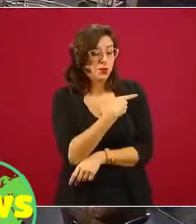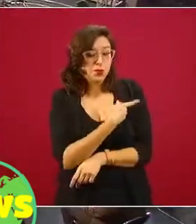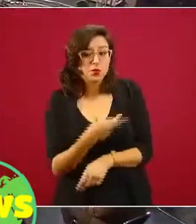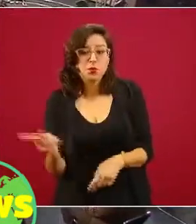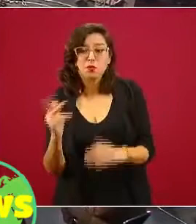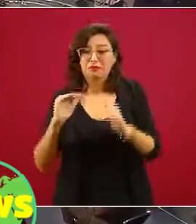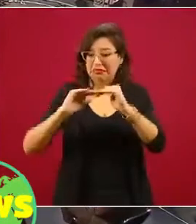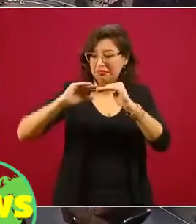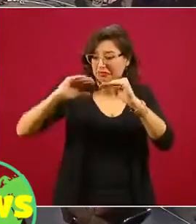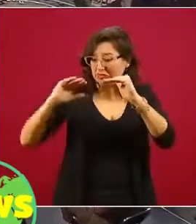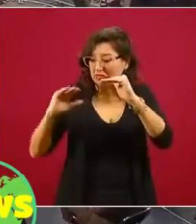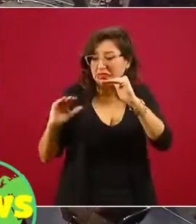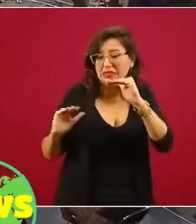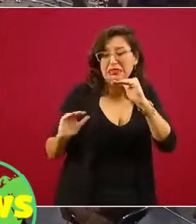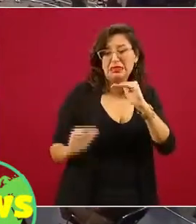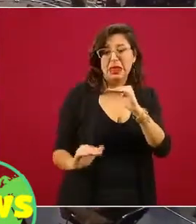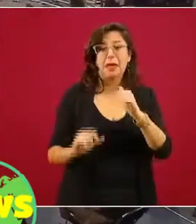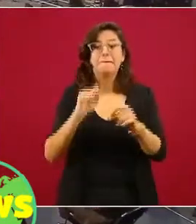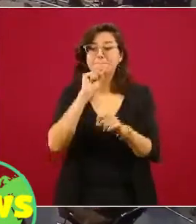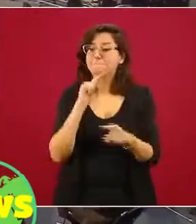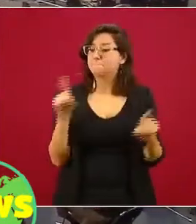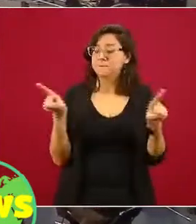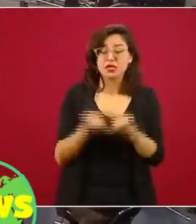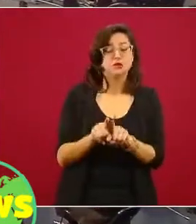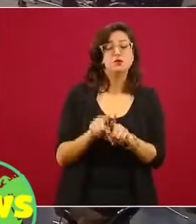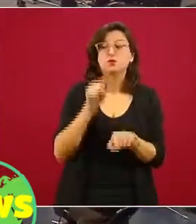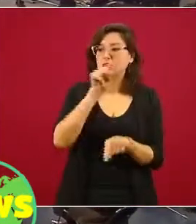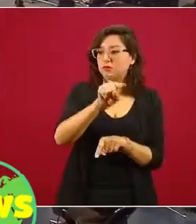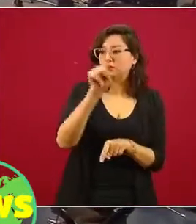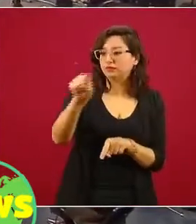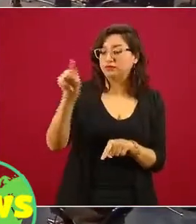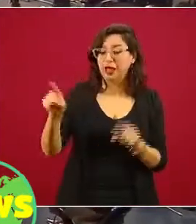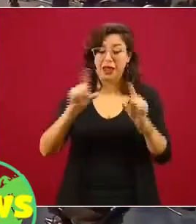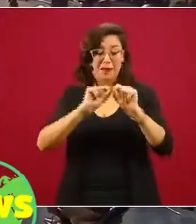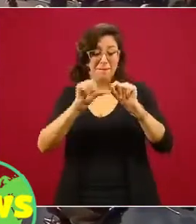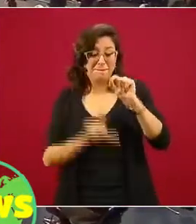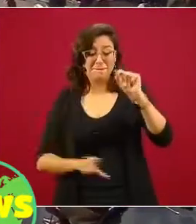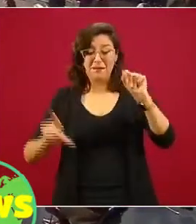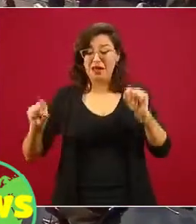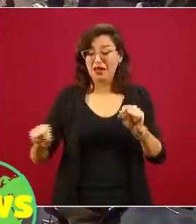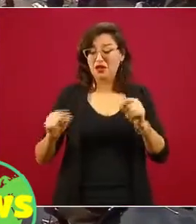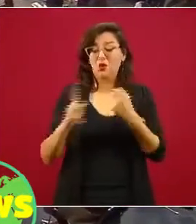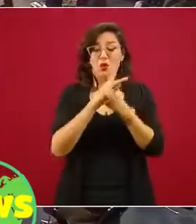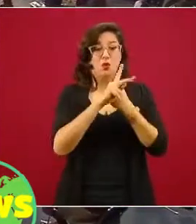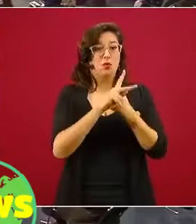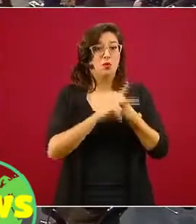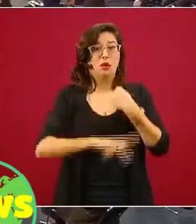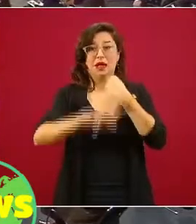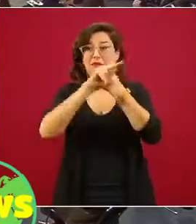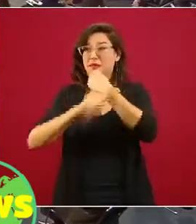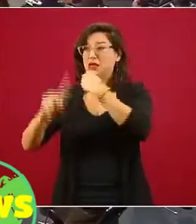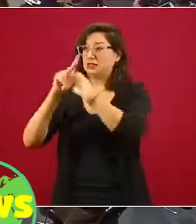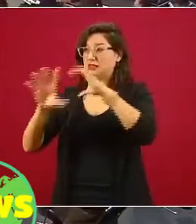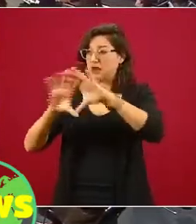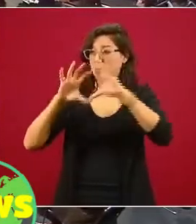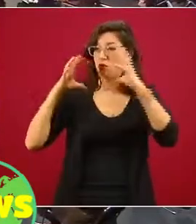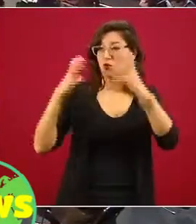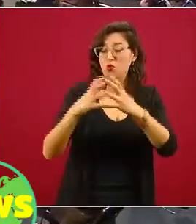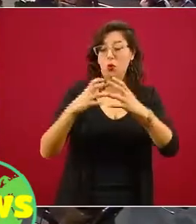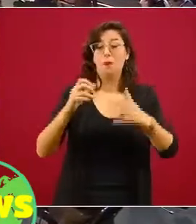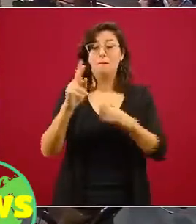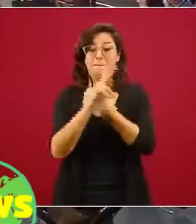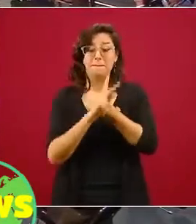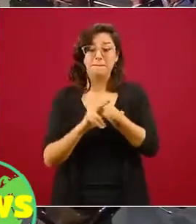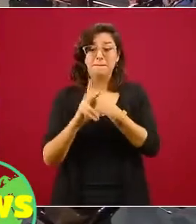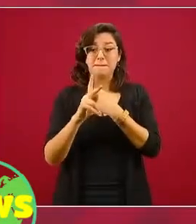la economía del país es extremadamente desigual, México está entre los primeros cinco países con mayor desigualdad económica